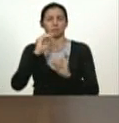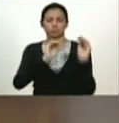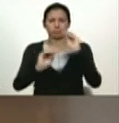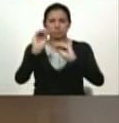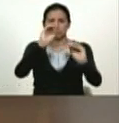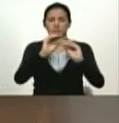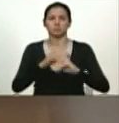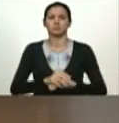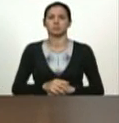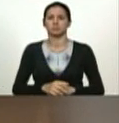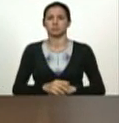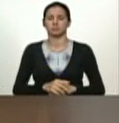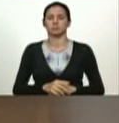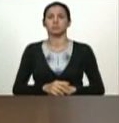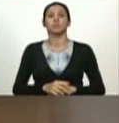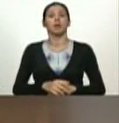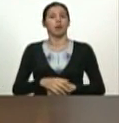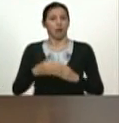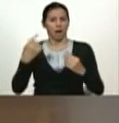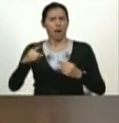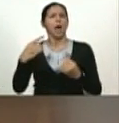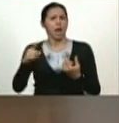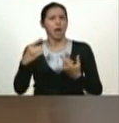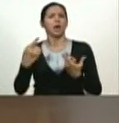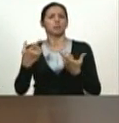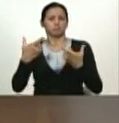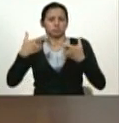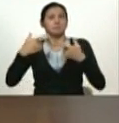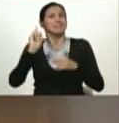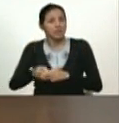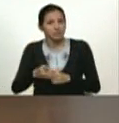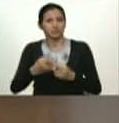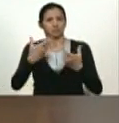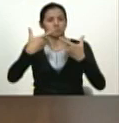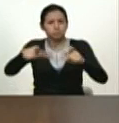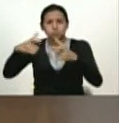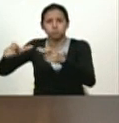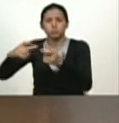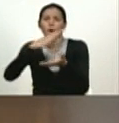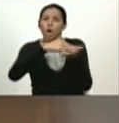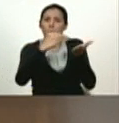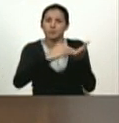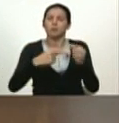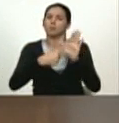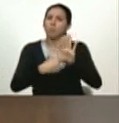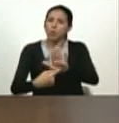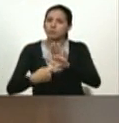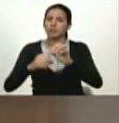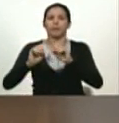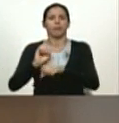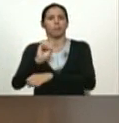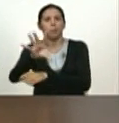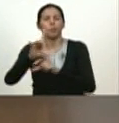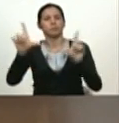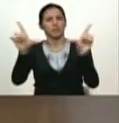Y documentales que deberían de reproducir aún más nuestros canales de televisión, Tele Sur,